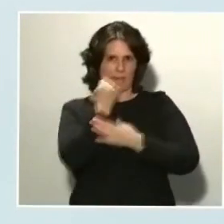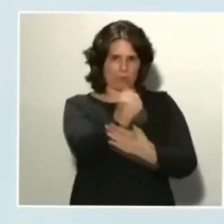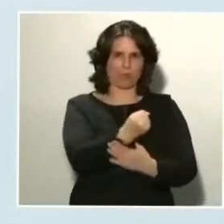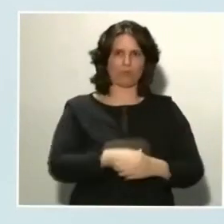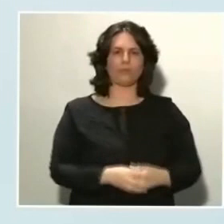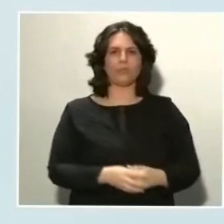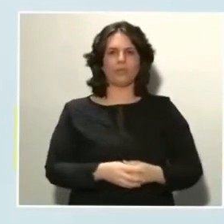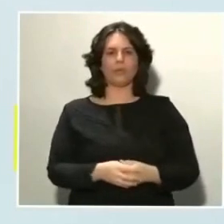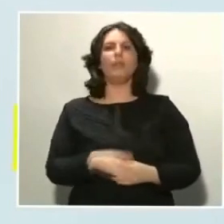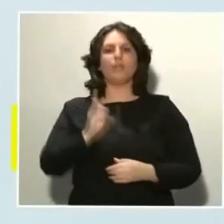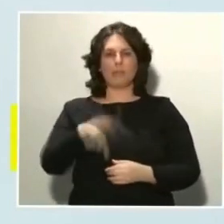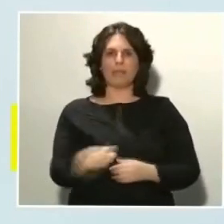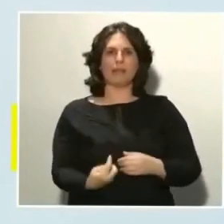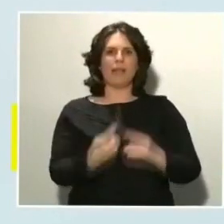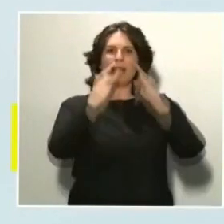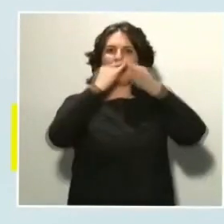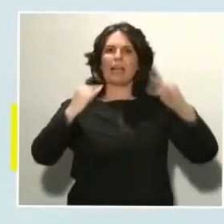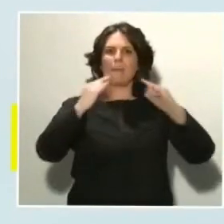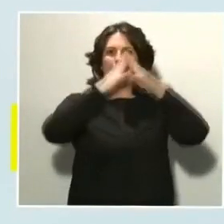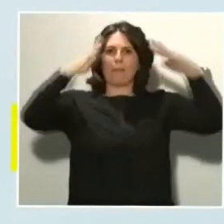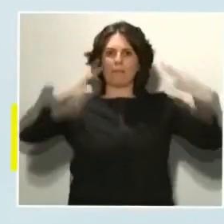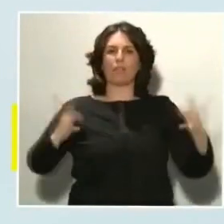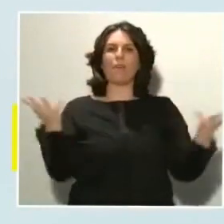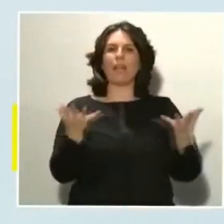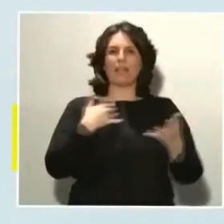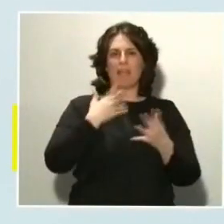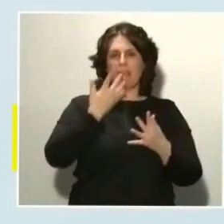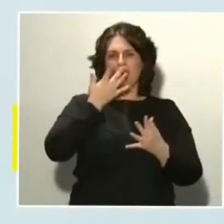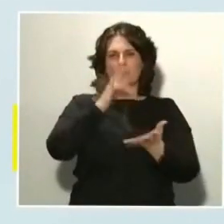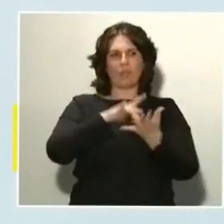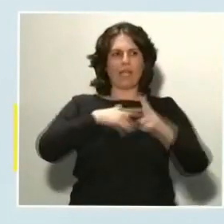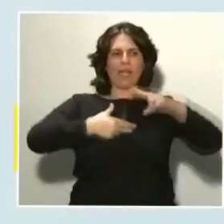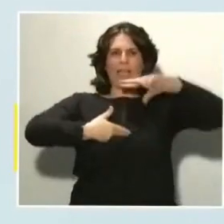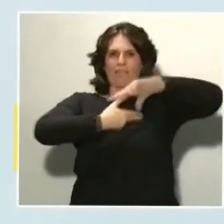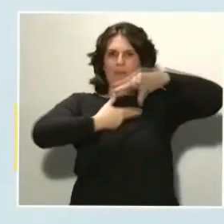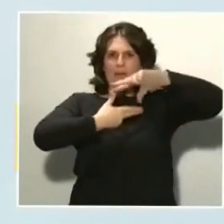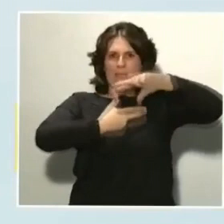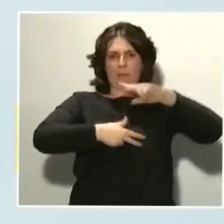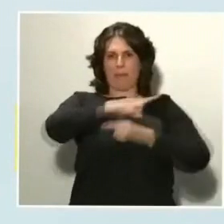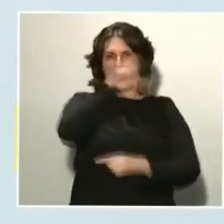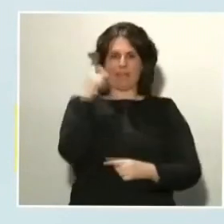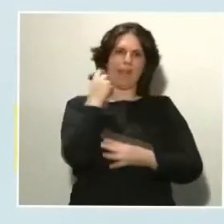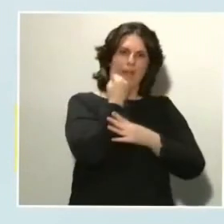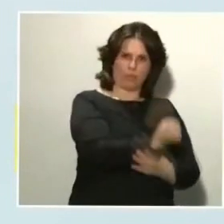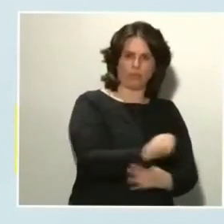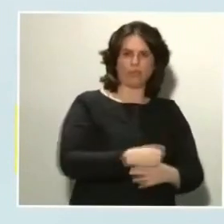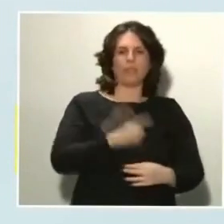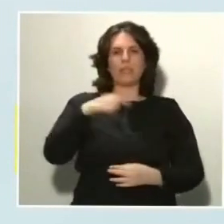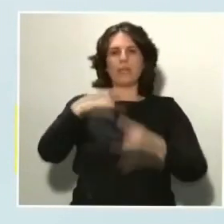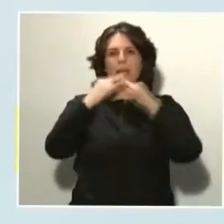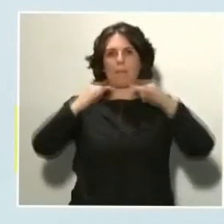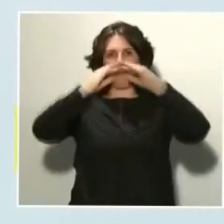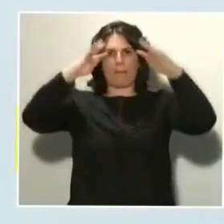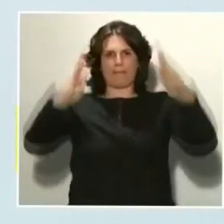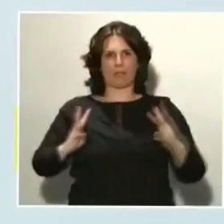al campamento de emergencia en IFEMA, en Madrid, instalación de un campamento para 103 personas sin